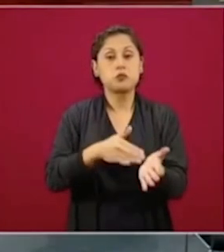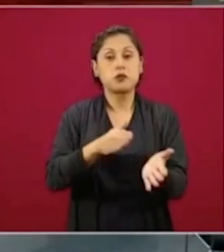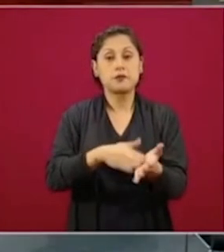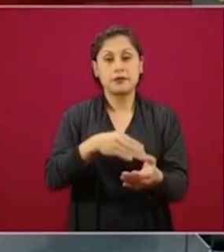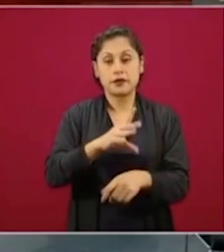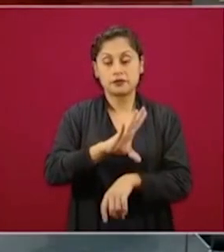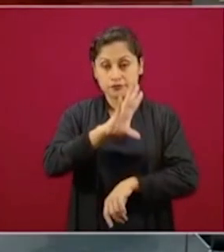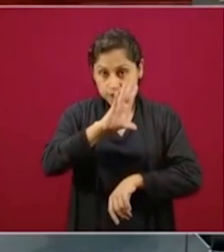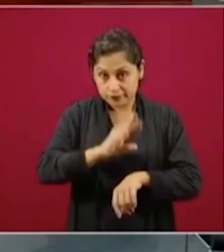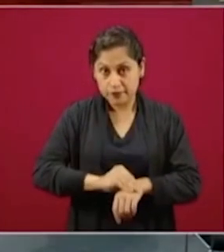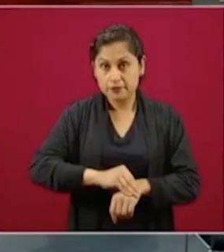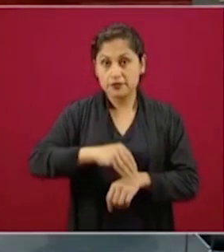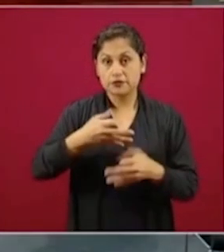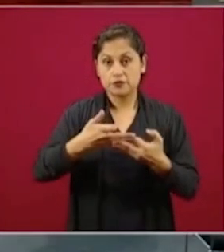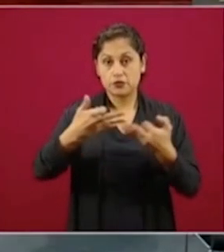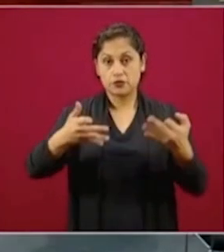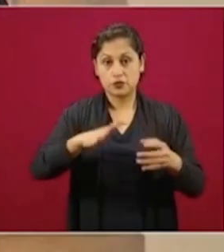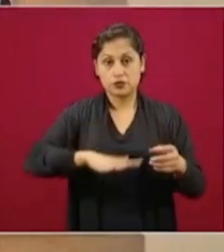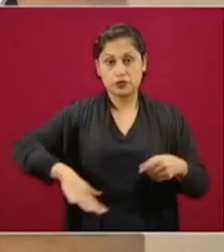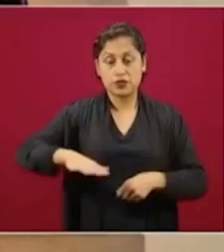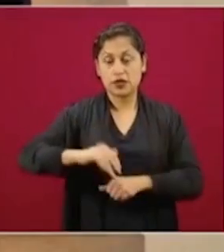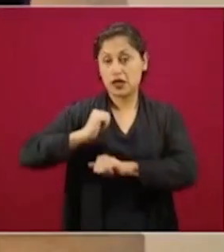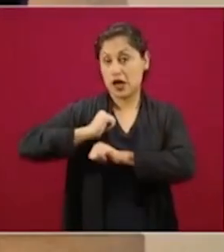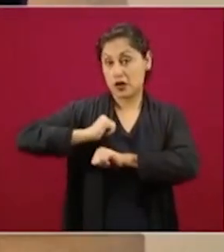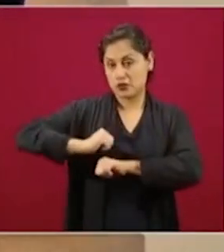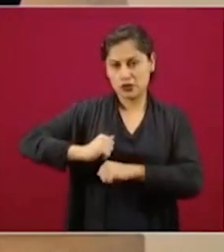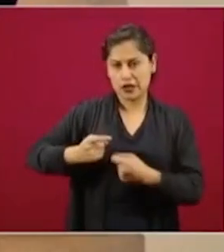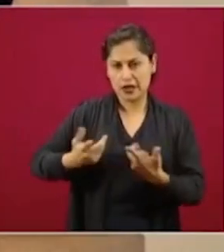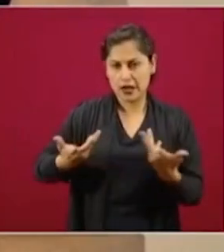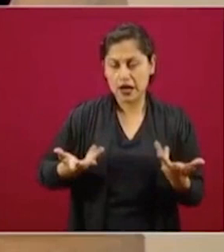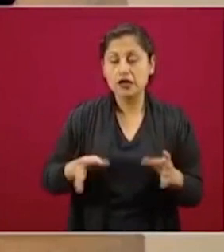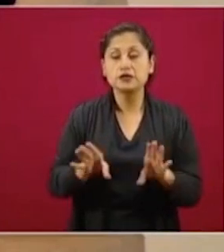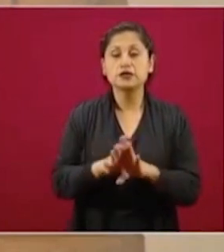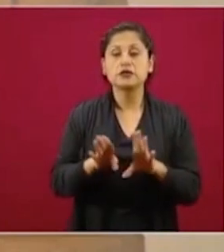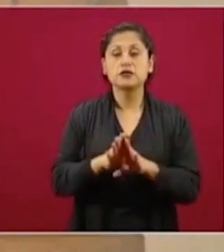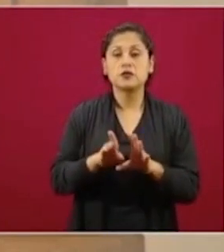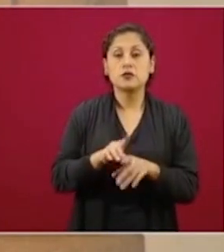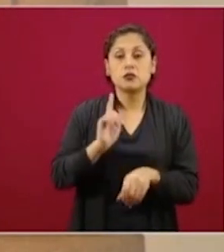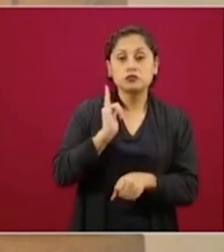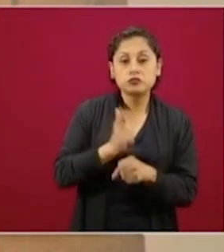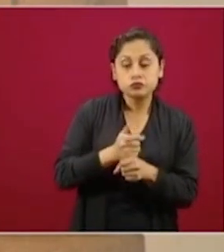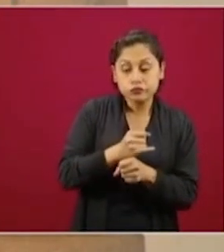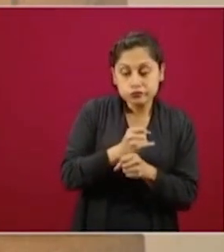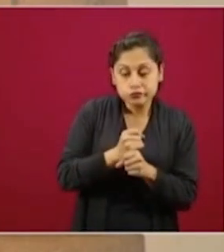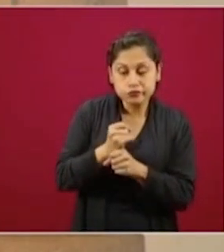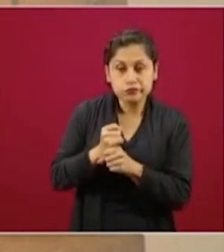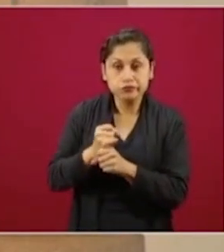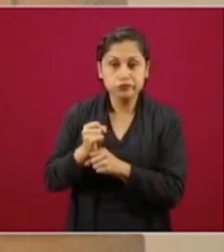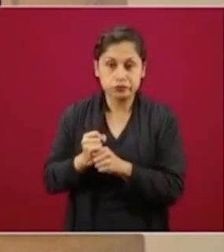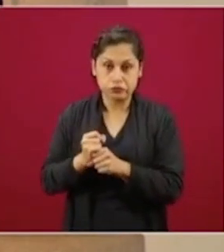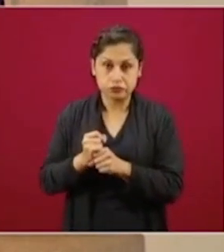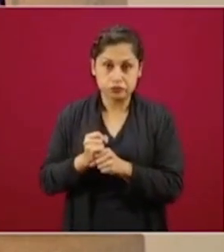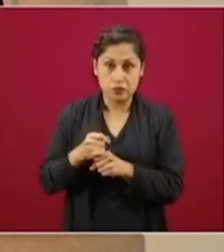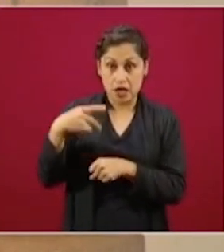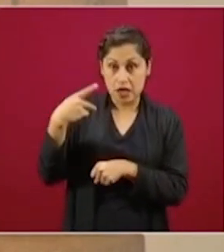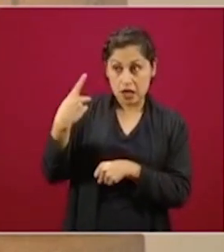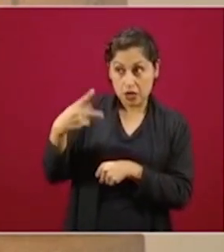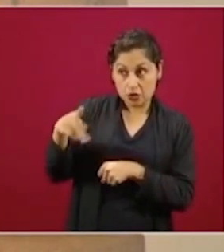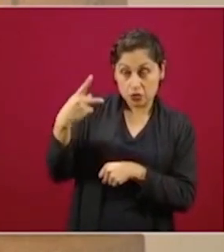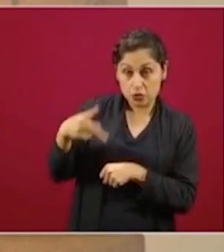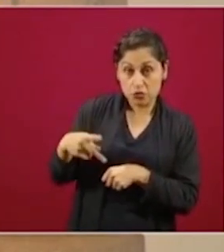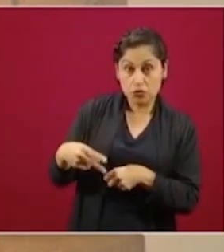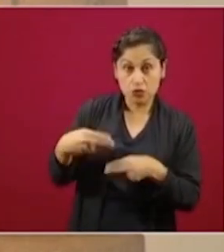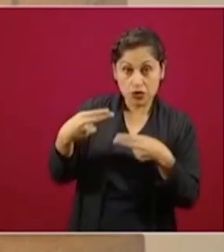permiso que da la autoridad para corroborar que para lo que va a ser construido, para la actividad comercial o el giro para lo que va a ser construido